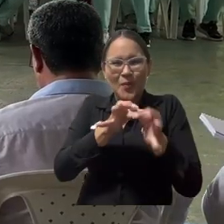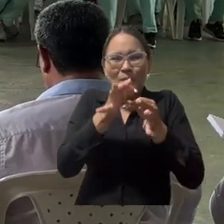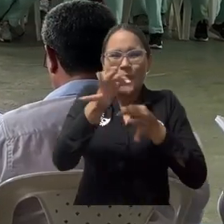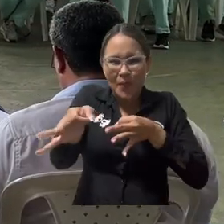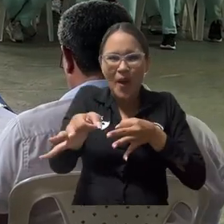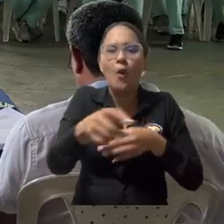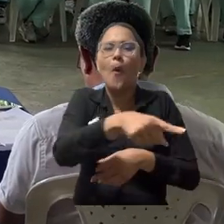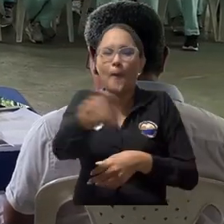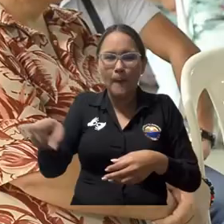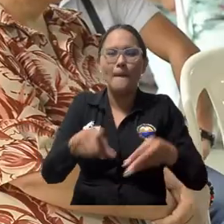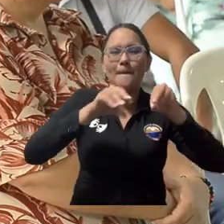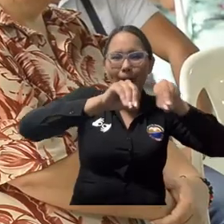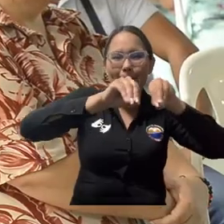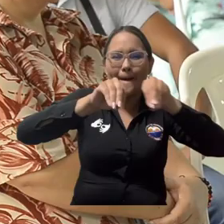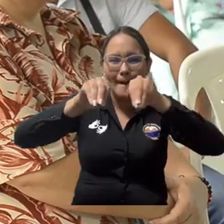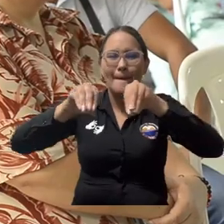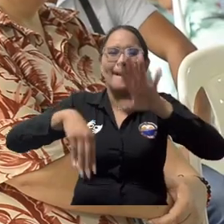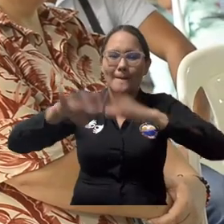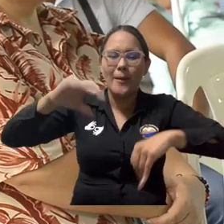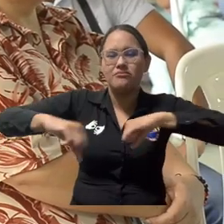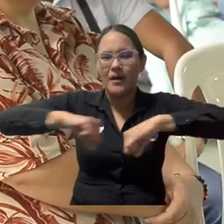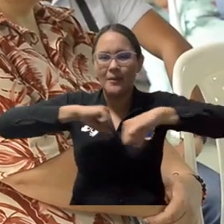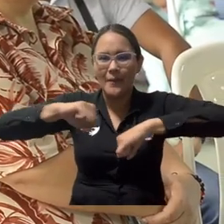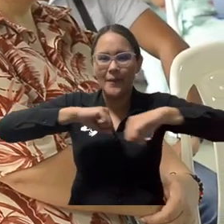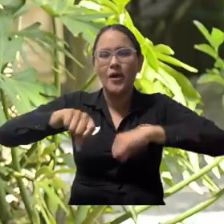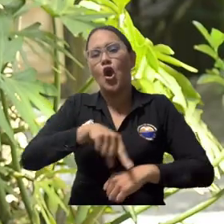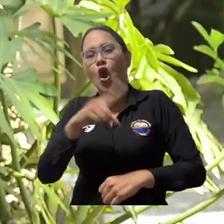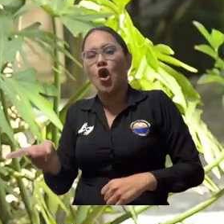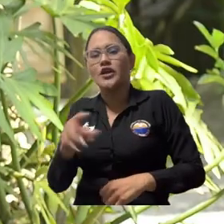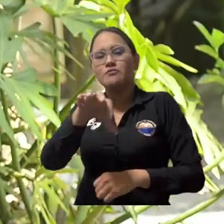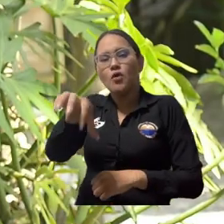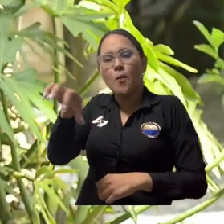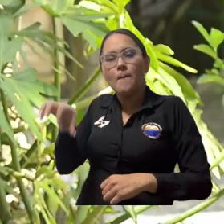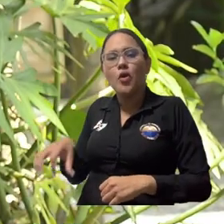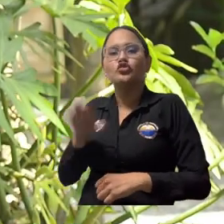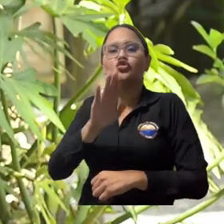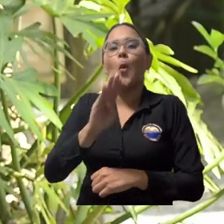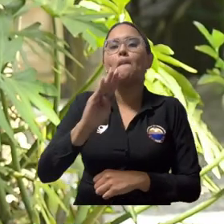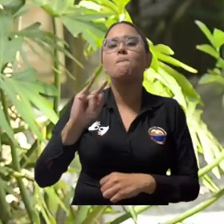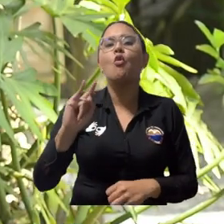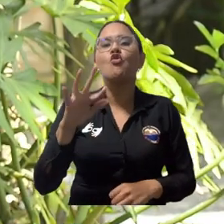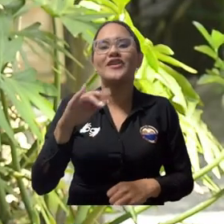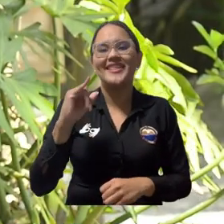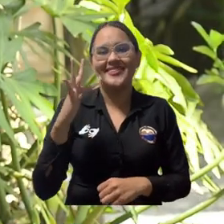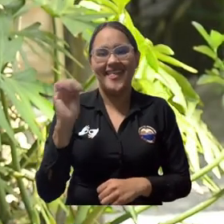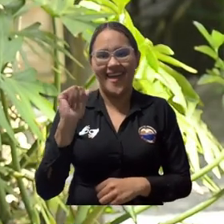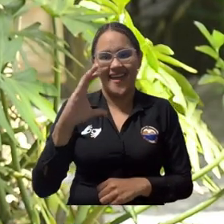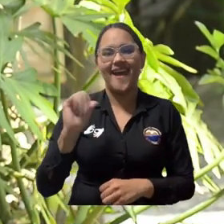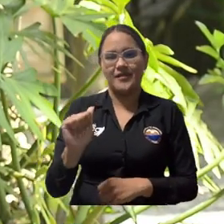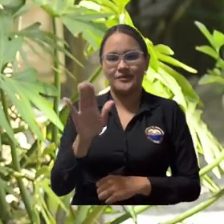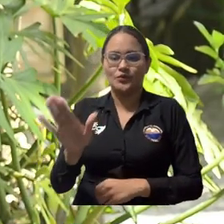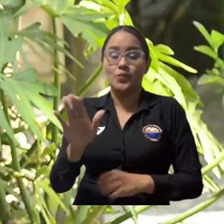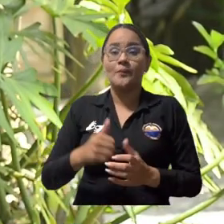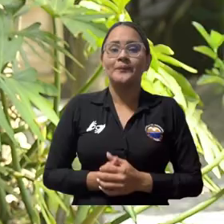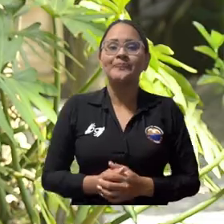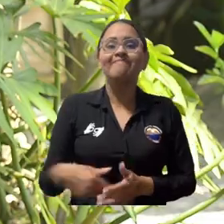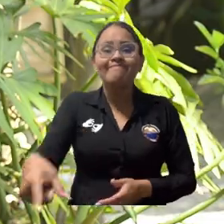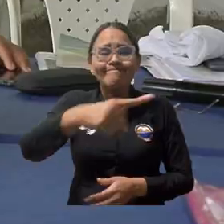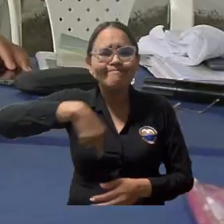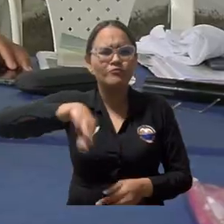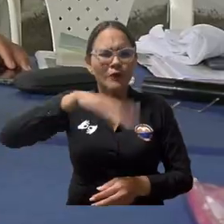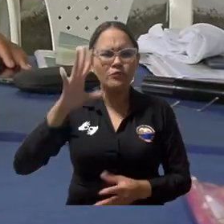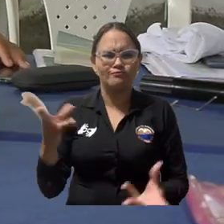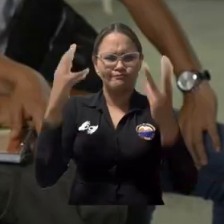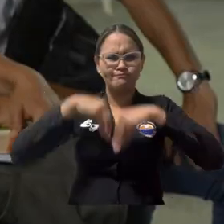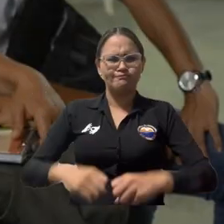Revuelta y dos sedes de la Institución Educativa Buritaca. Analistas de la realidad para convertirse en agentes de cambio y transformadores de la realidad del